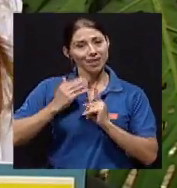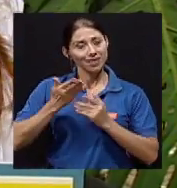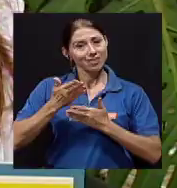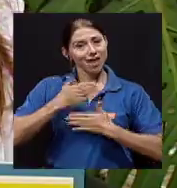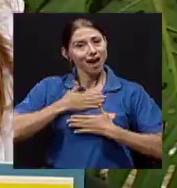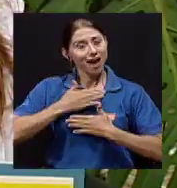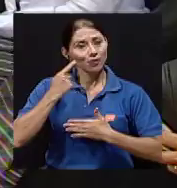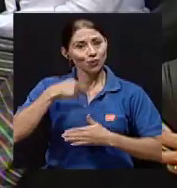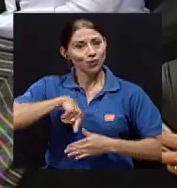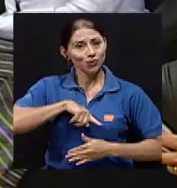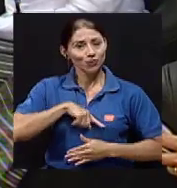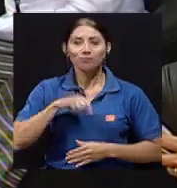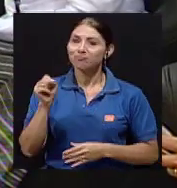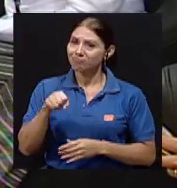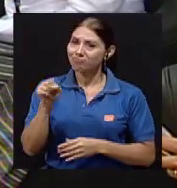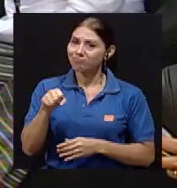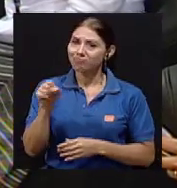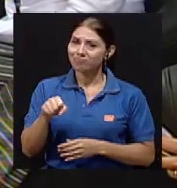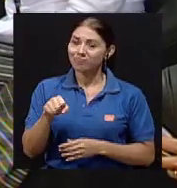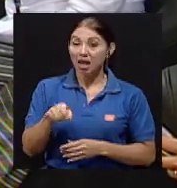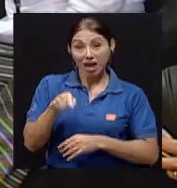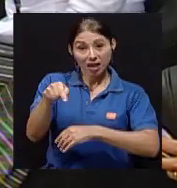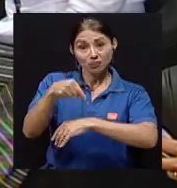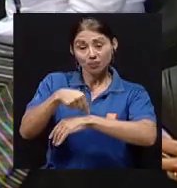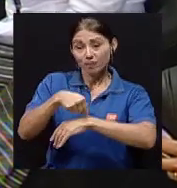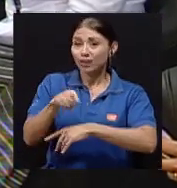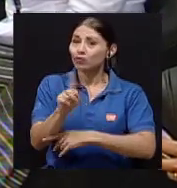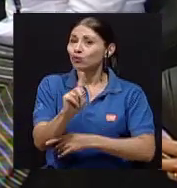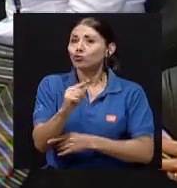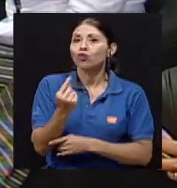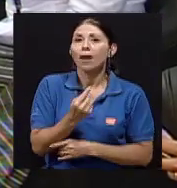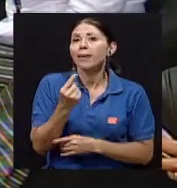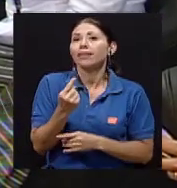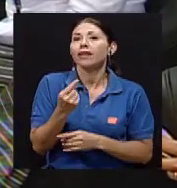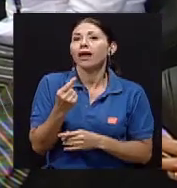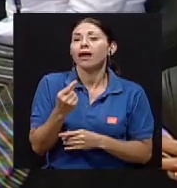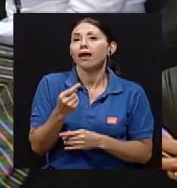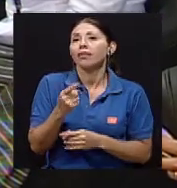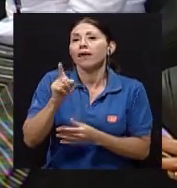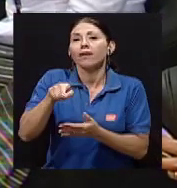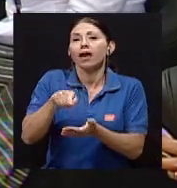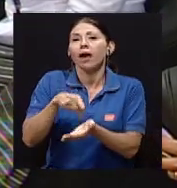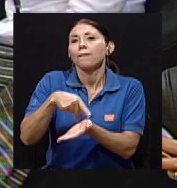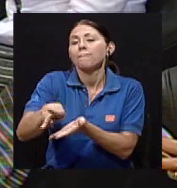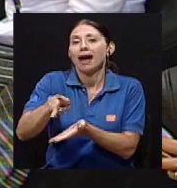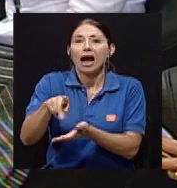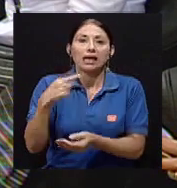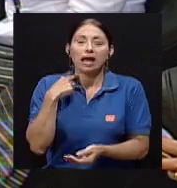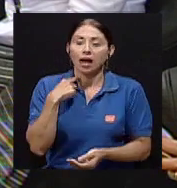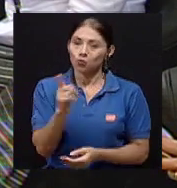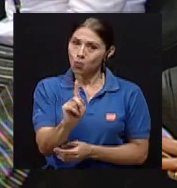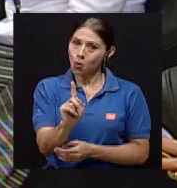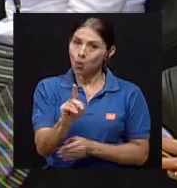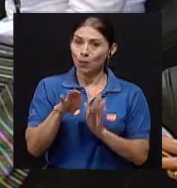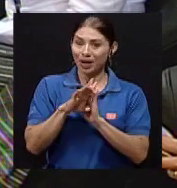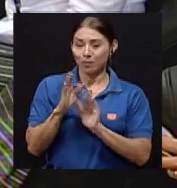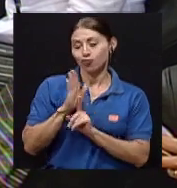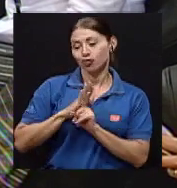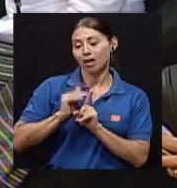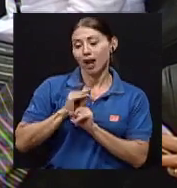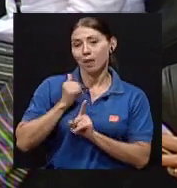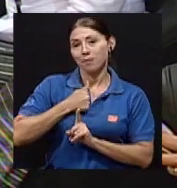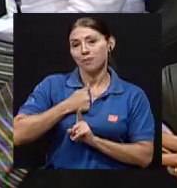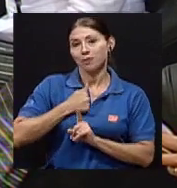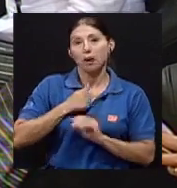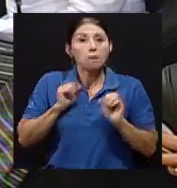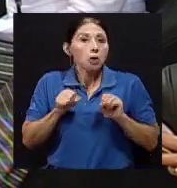Claro, exactamente. Que no necesariamente estos espacios tengan que ser muy costosos. Un espacio para cheñarme a mí misma puede ser